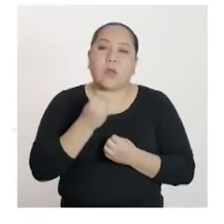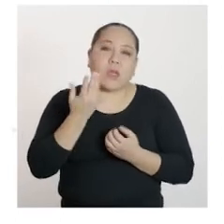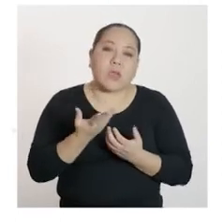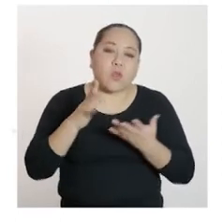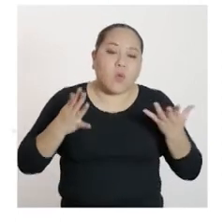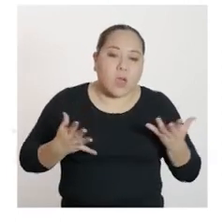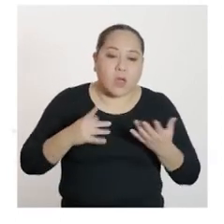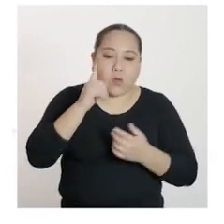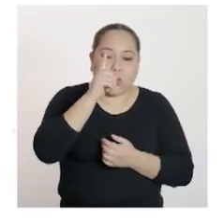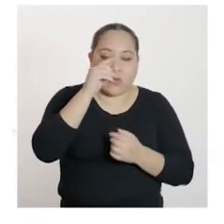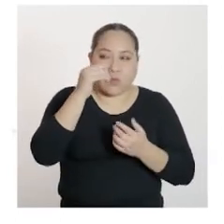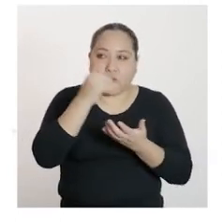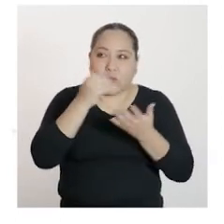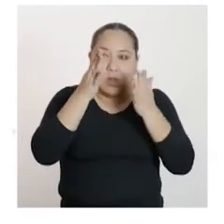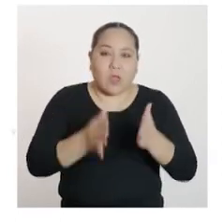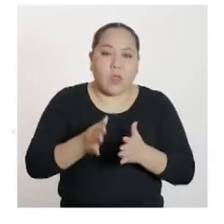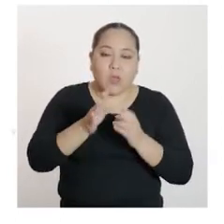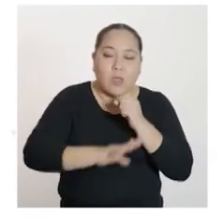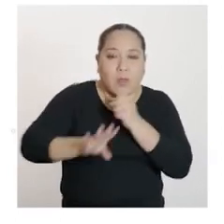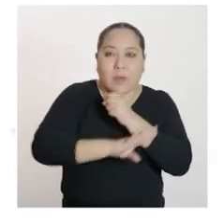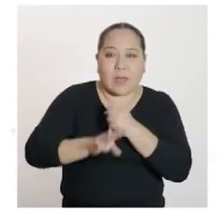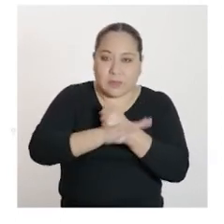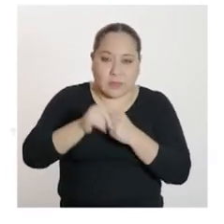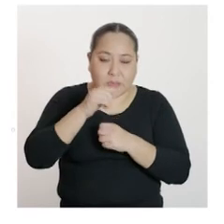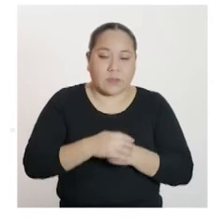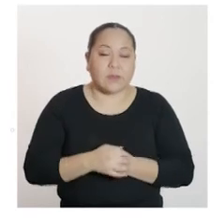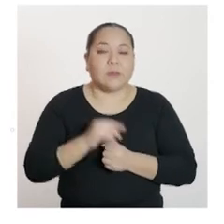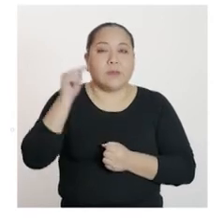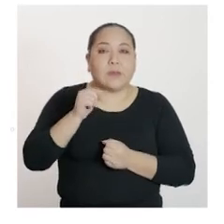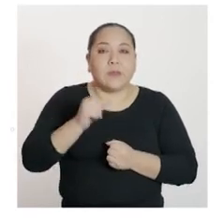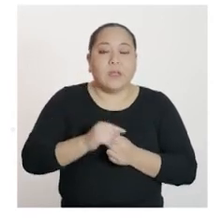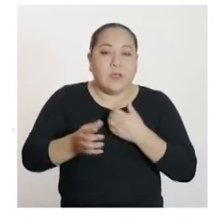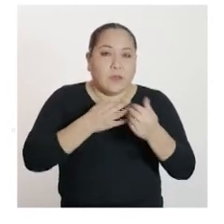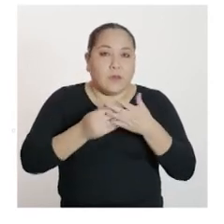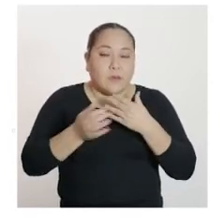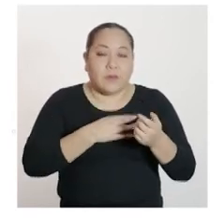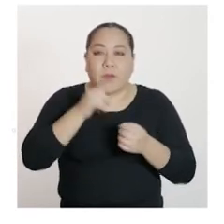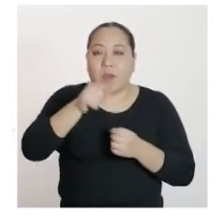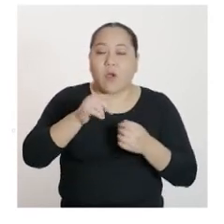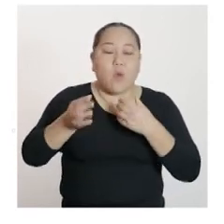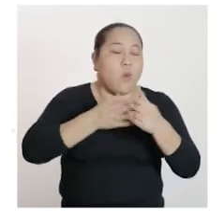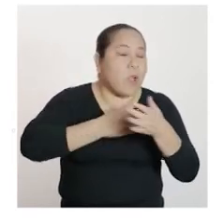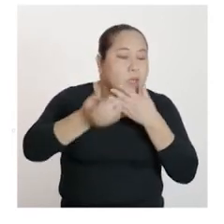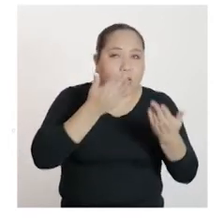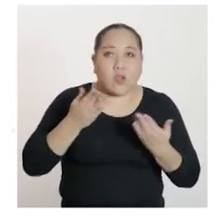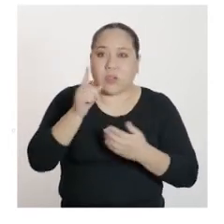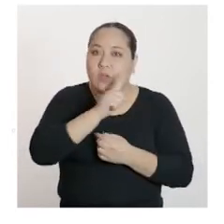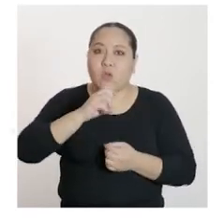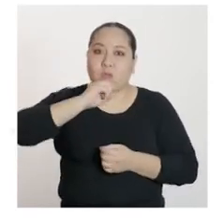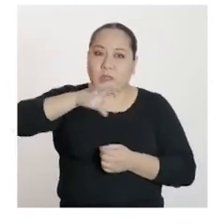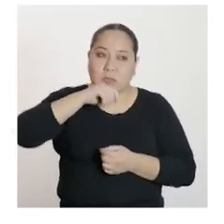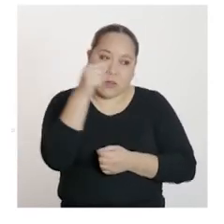uno de los lados de la base del molde. En conclusión, pueden tomar cualquier medida menos las señaladas, lo que